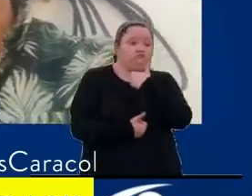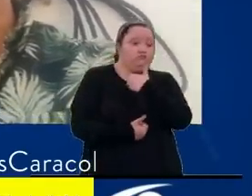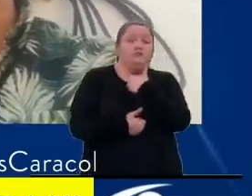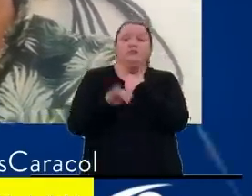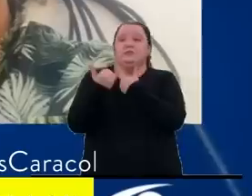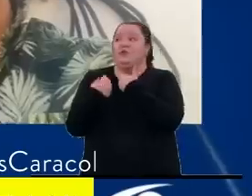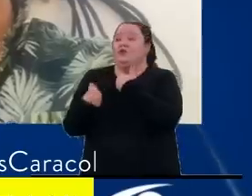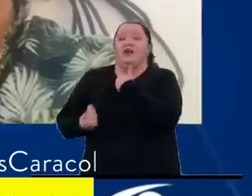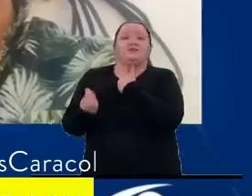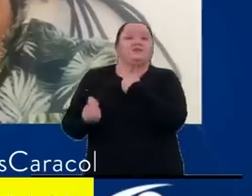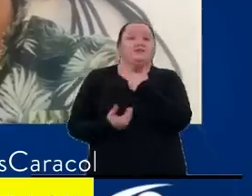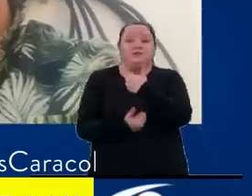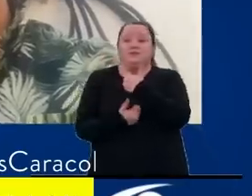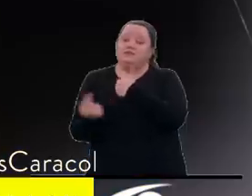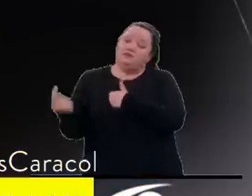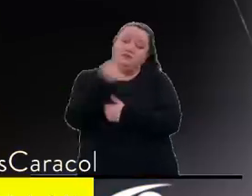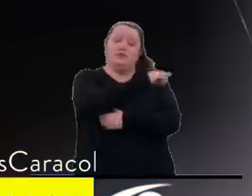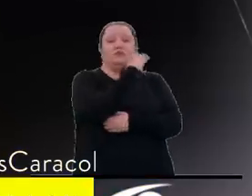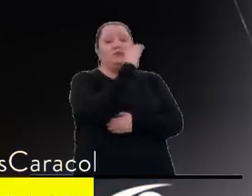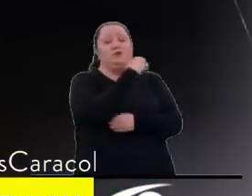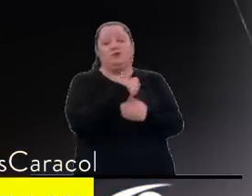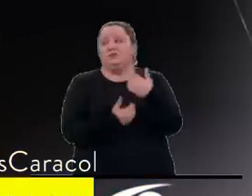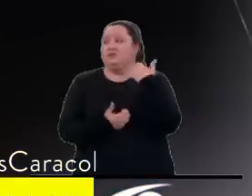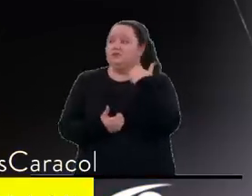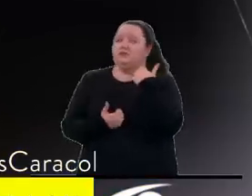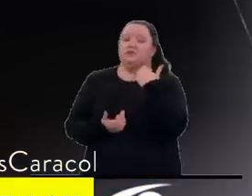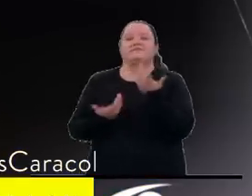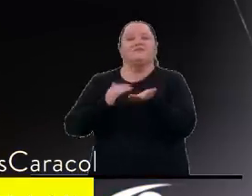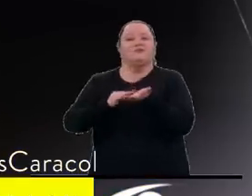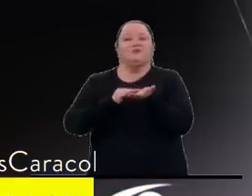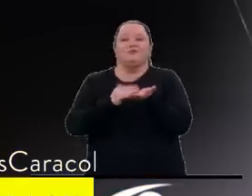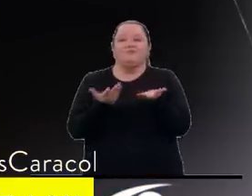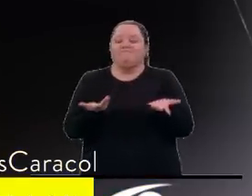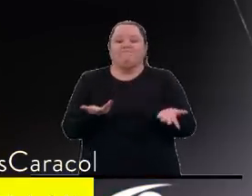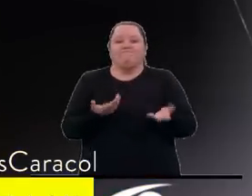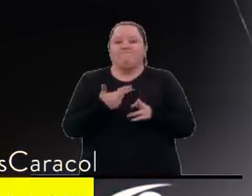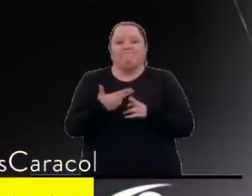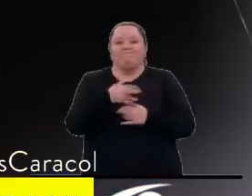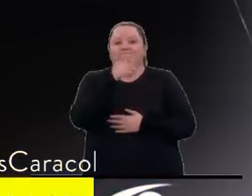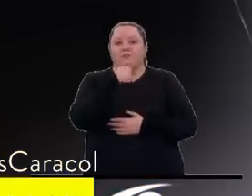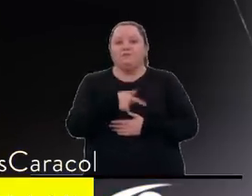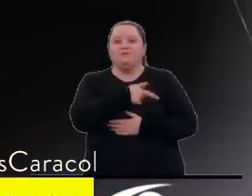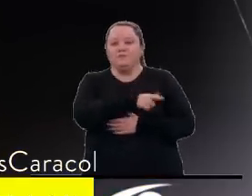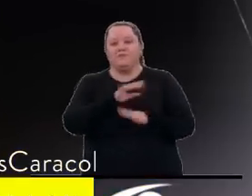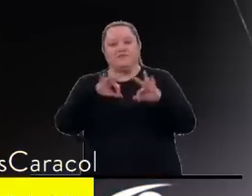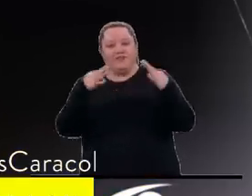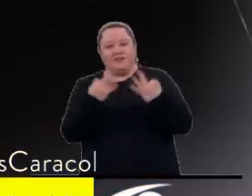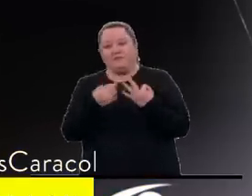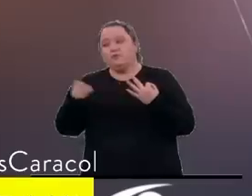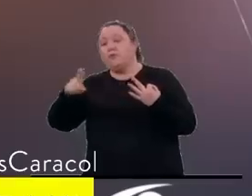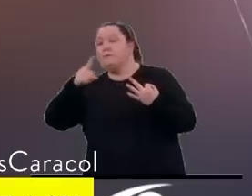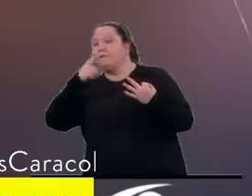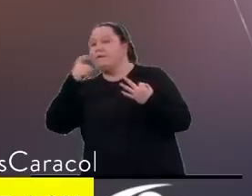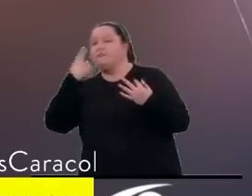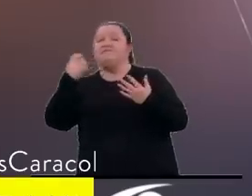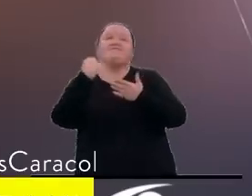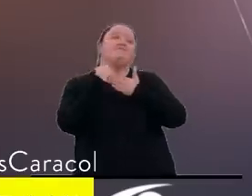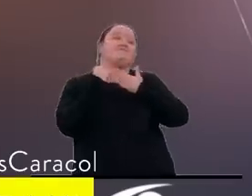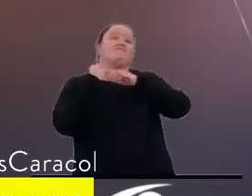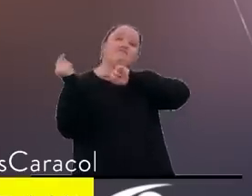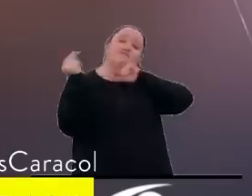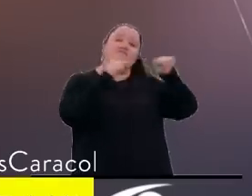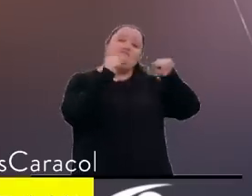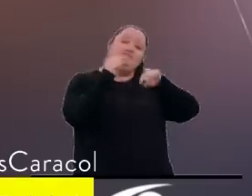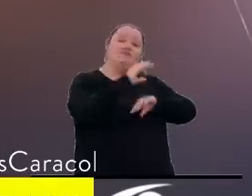pero ¿cómo hacemos? Necesitamos decirnos para Colombia. Por ahora no hay soluciones prontas. La familia de la mujer y el papá de la bebé piden ayuda para regresar a